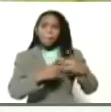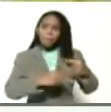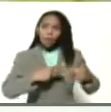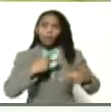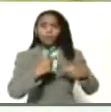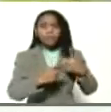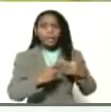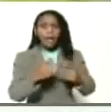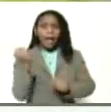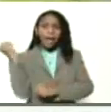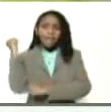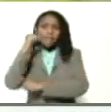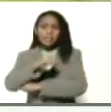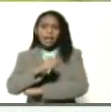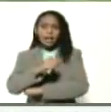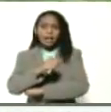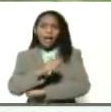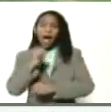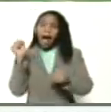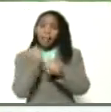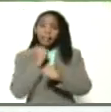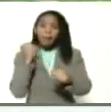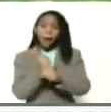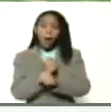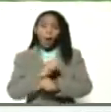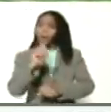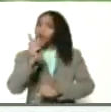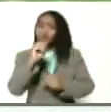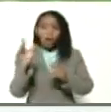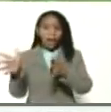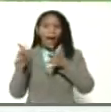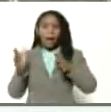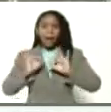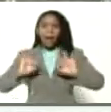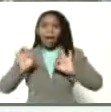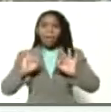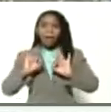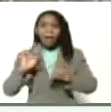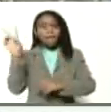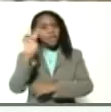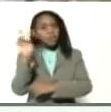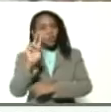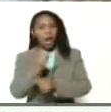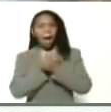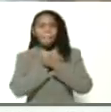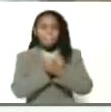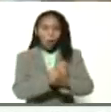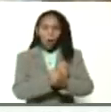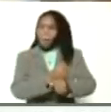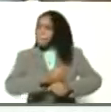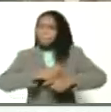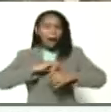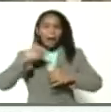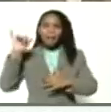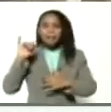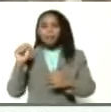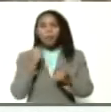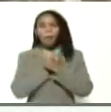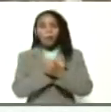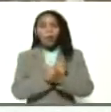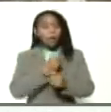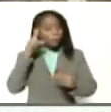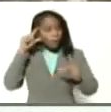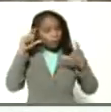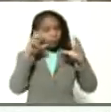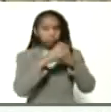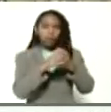es vencer al trabajo no le gana nadie Venezuela amor máximo amor máxima dedicación a